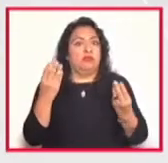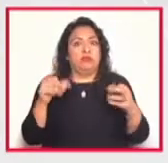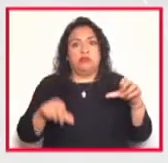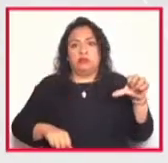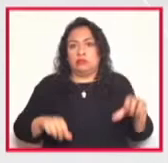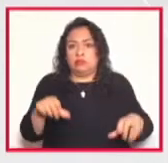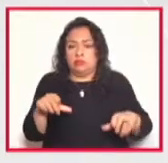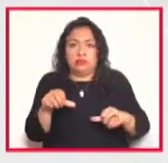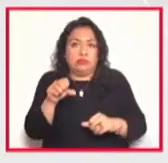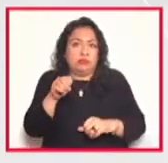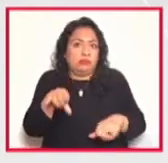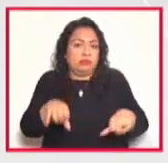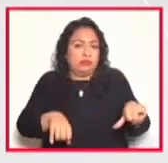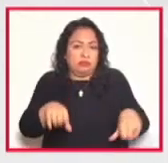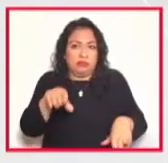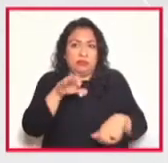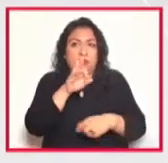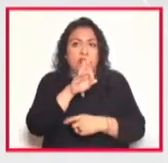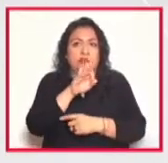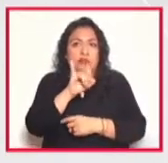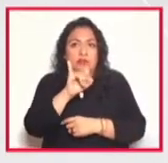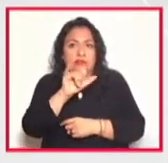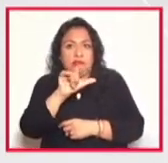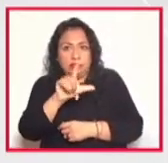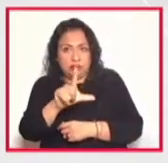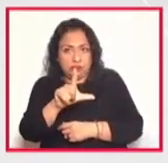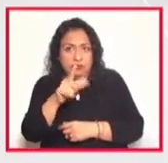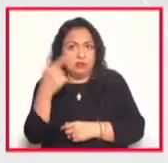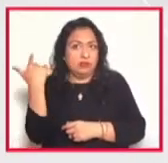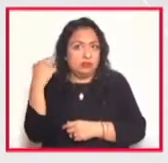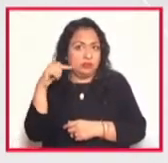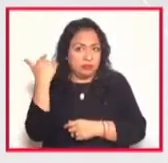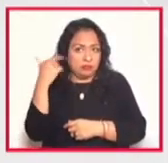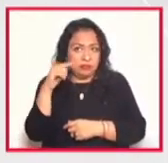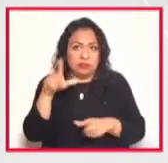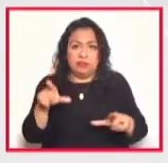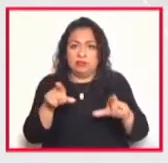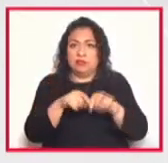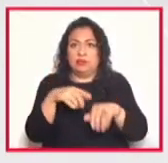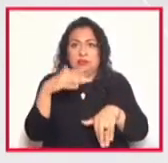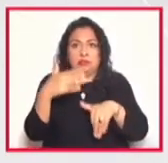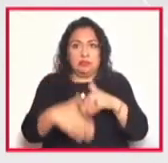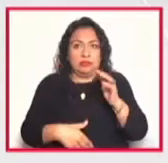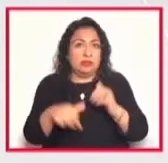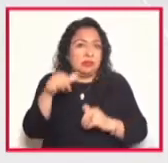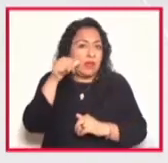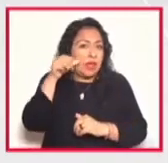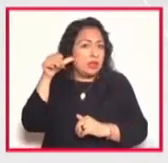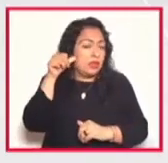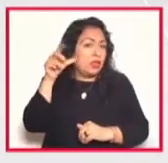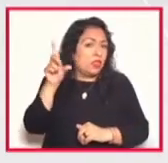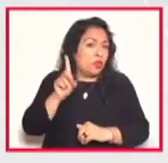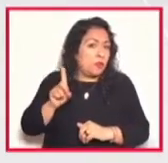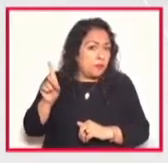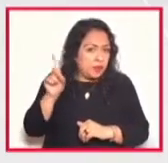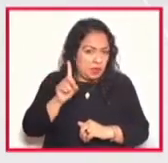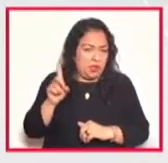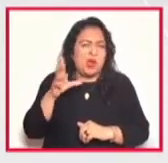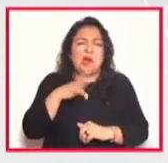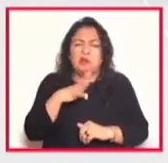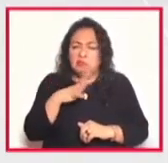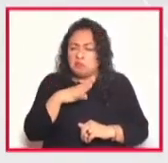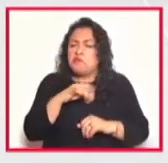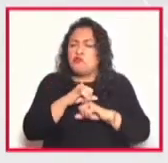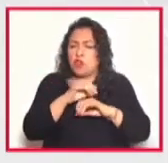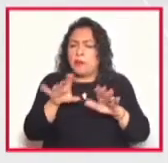las así es, las actividades de la Feria Internacional del Libro de Guadalajara concluyeron prácticamente ayer domingo, y tendremos buena parte